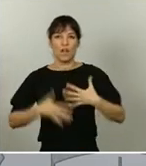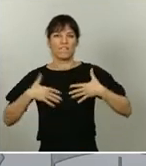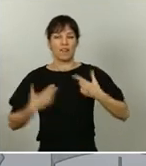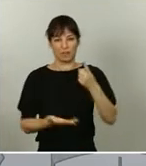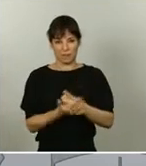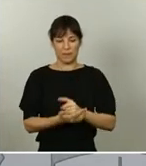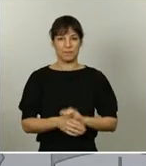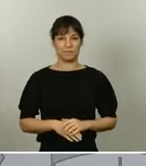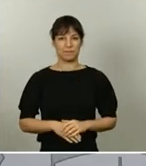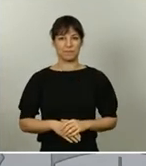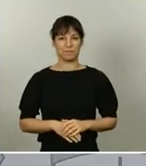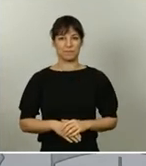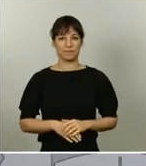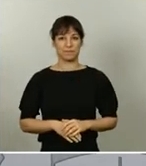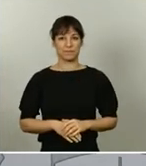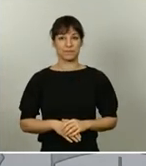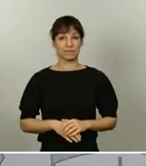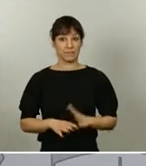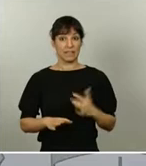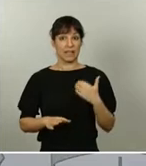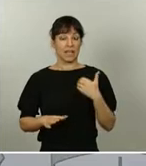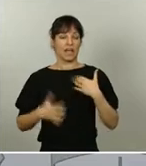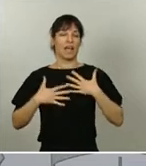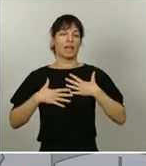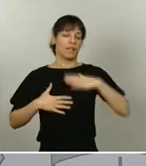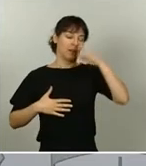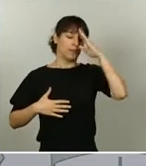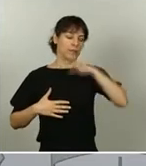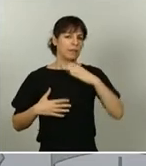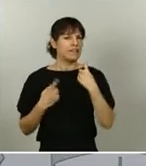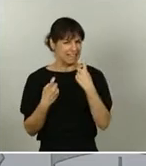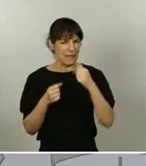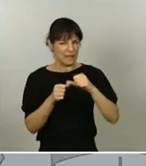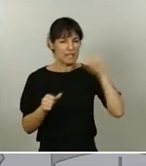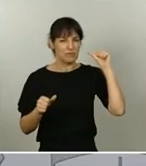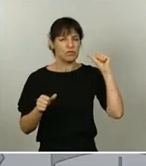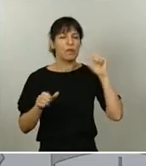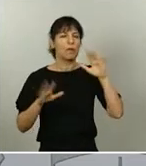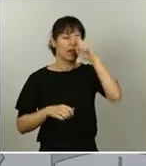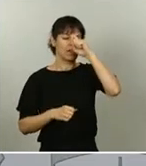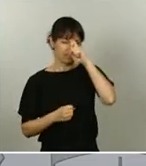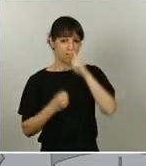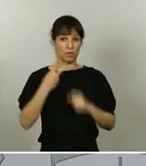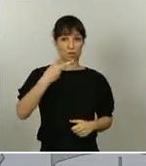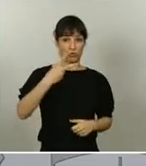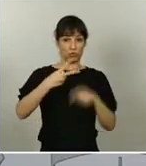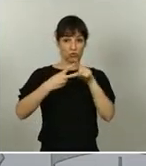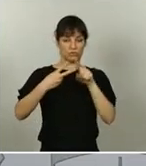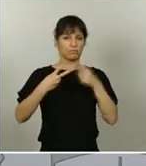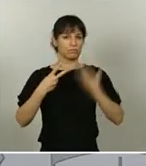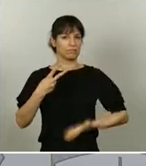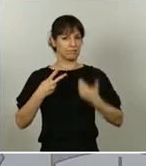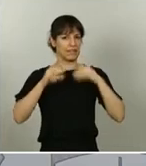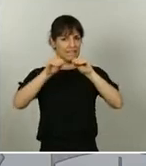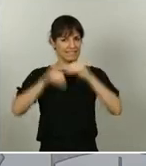que tanto necesitábamos no puede hacernos olvidar dos cosas muy importantes que me gustaría subrayar. La primera es